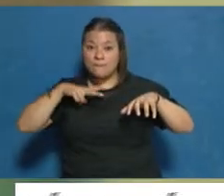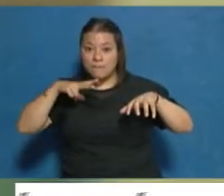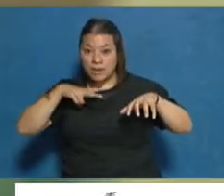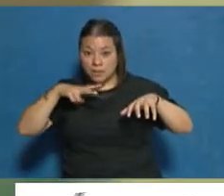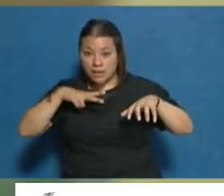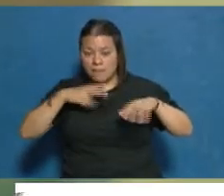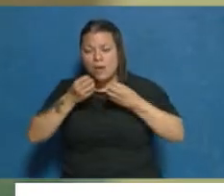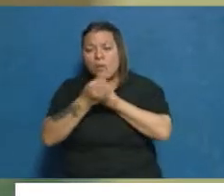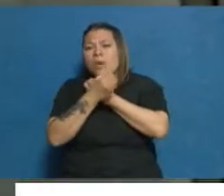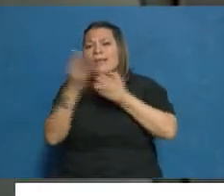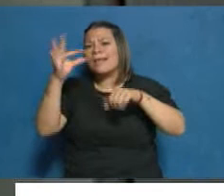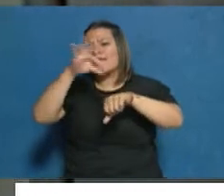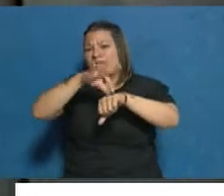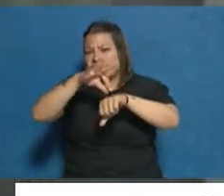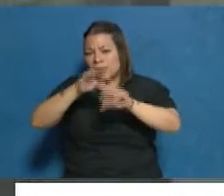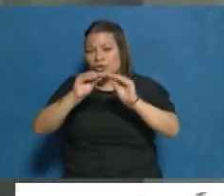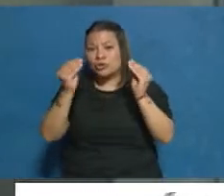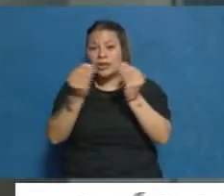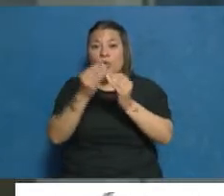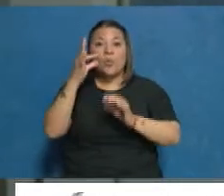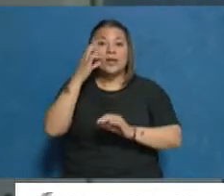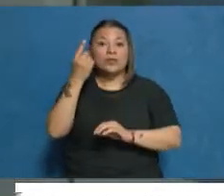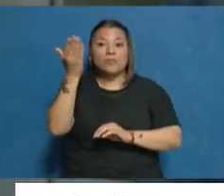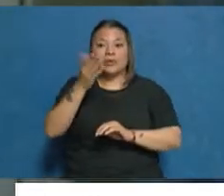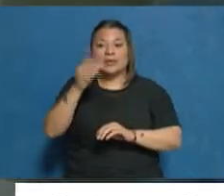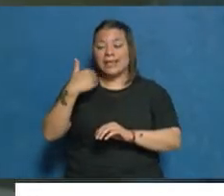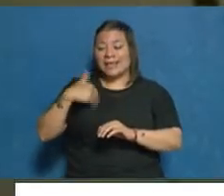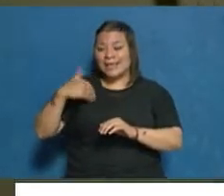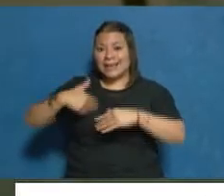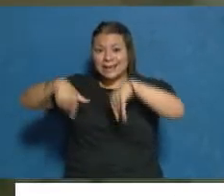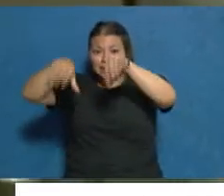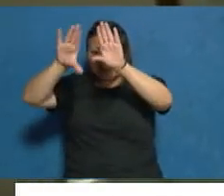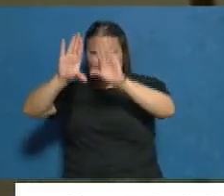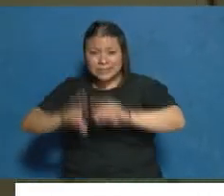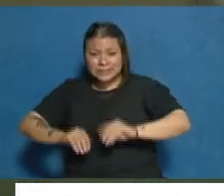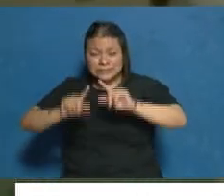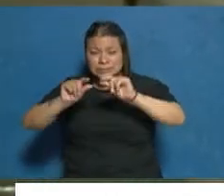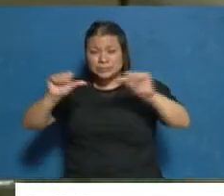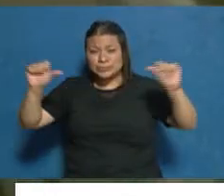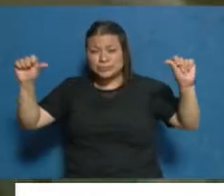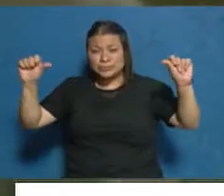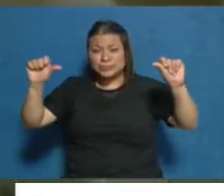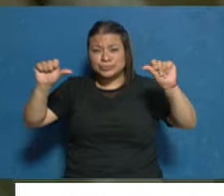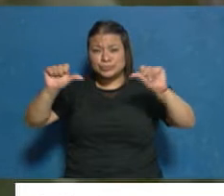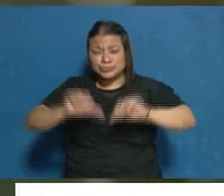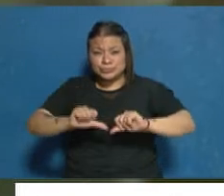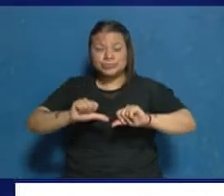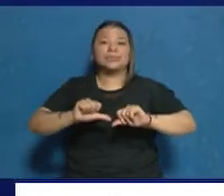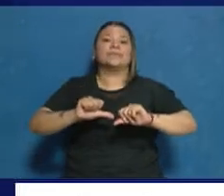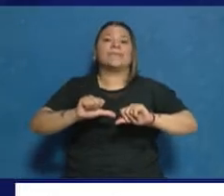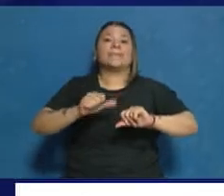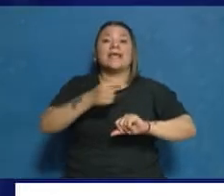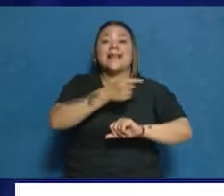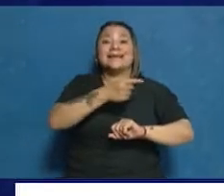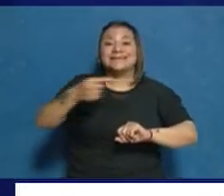todas las patologías, de 41% en el país. Esta cifra evidenció una caída, ya que en el reporte emitido